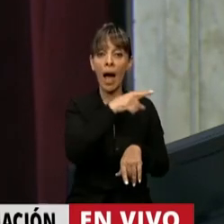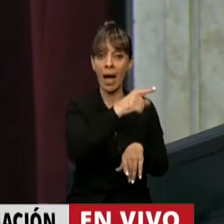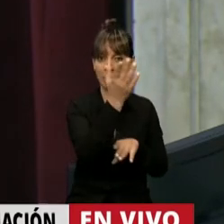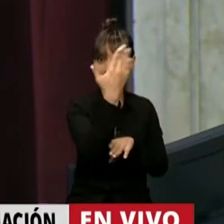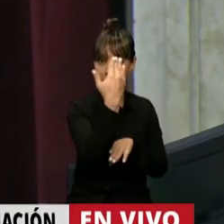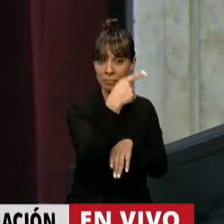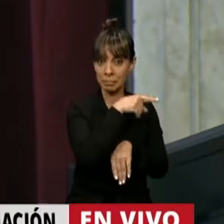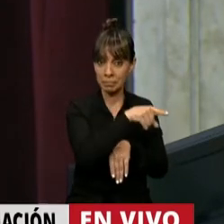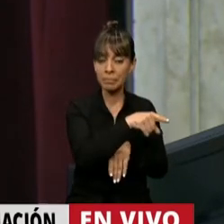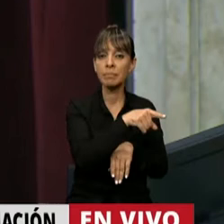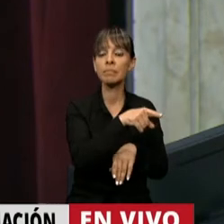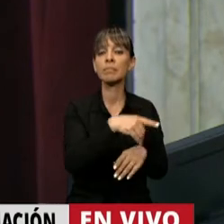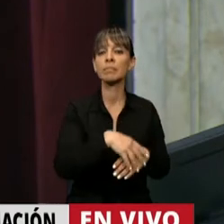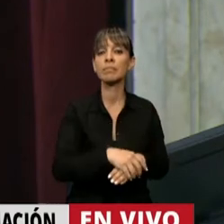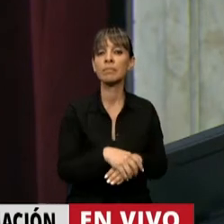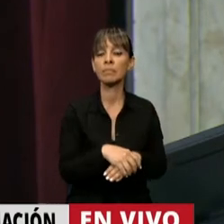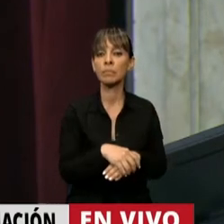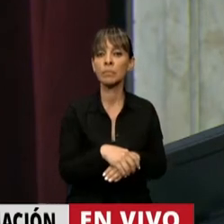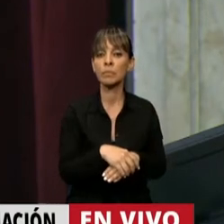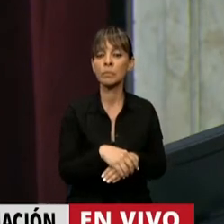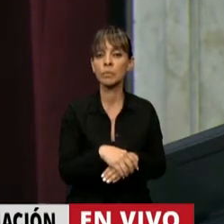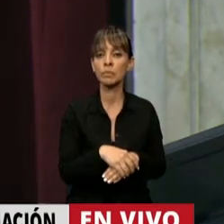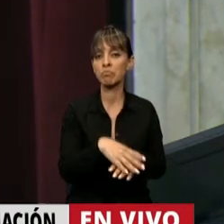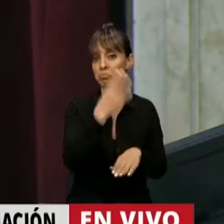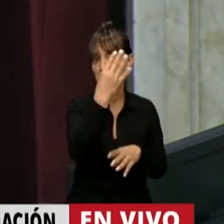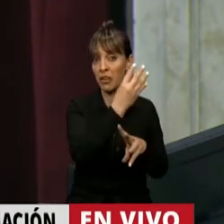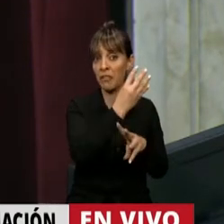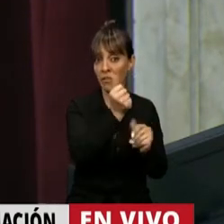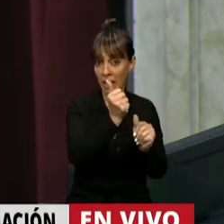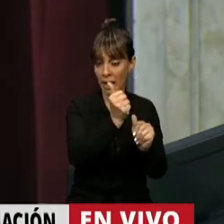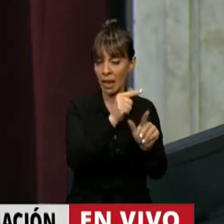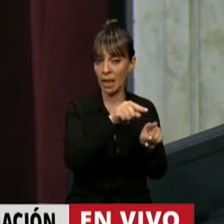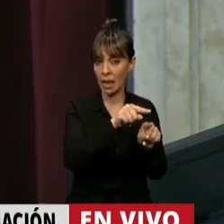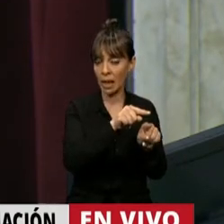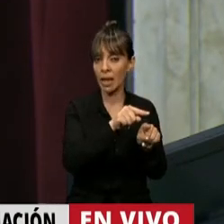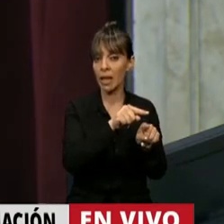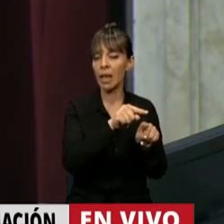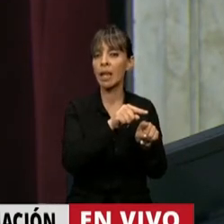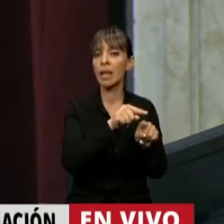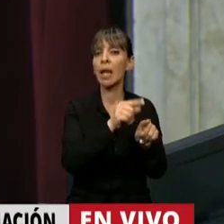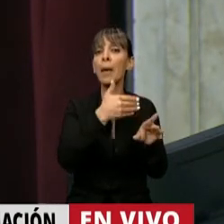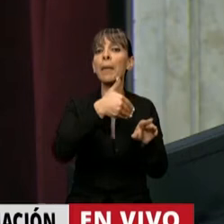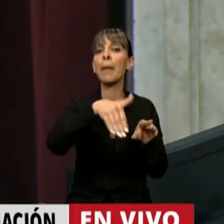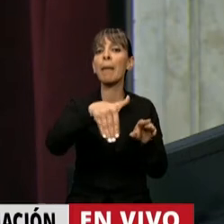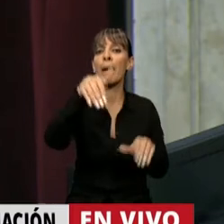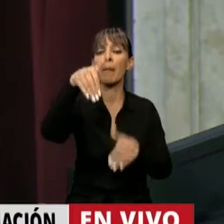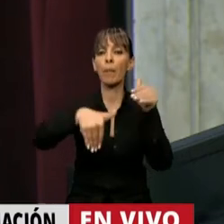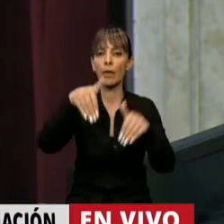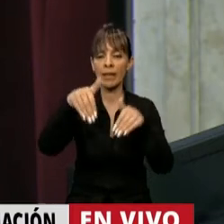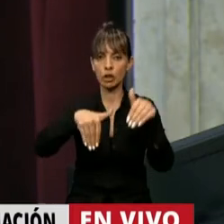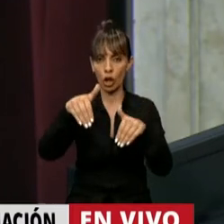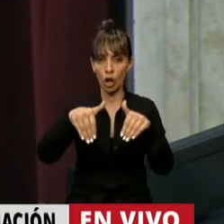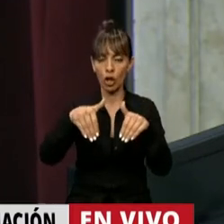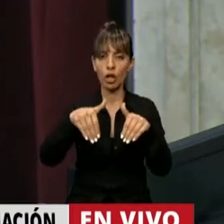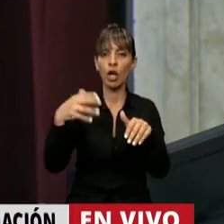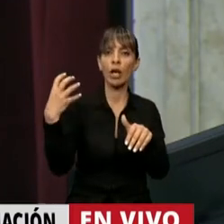el discurso del diputado, se va a proceder a votar, se vota